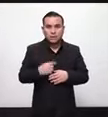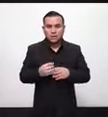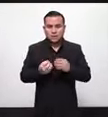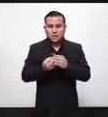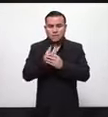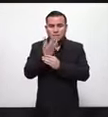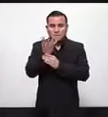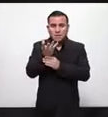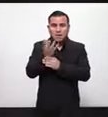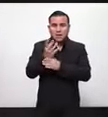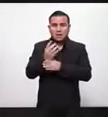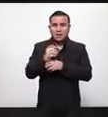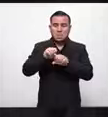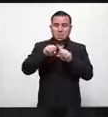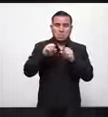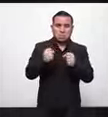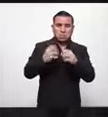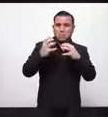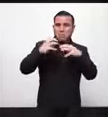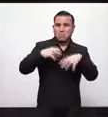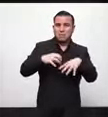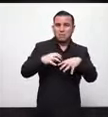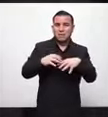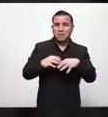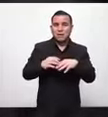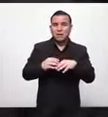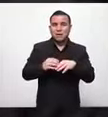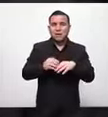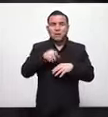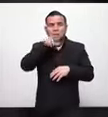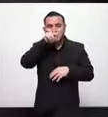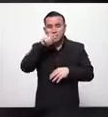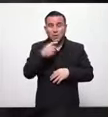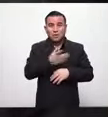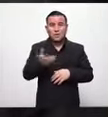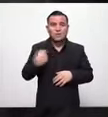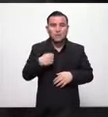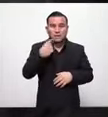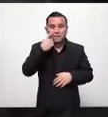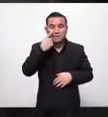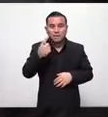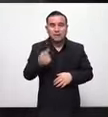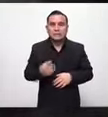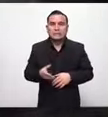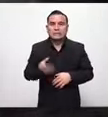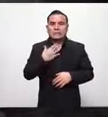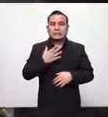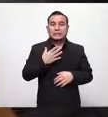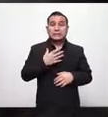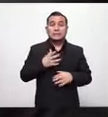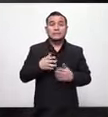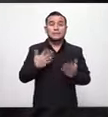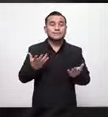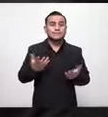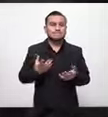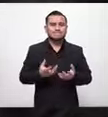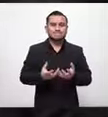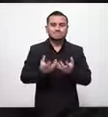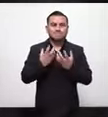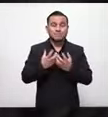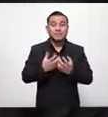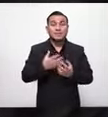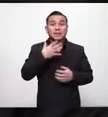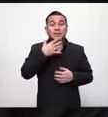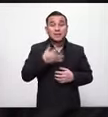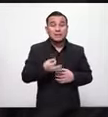gallinas todo lo que son semovientes y otras especies en total un